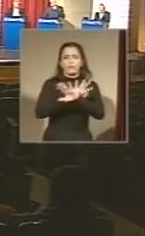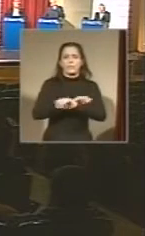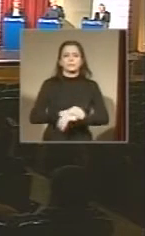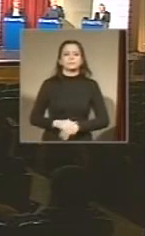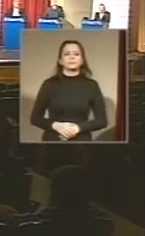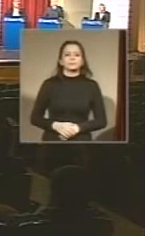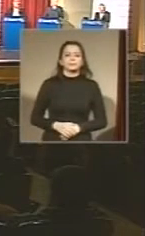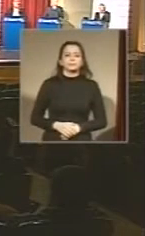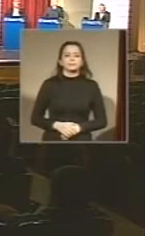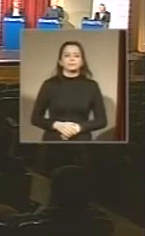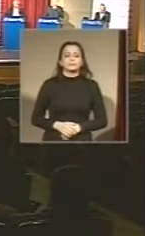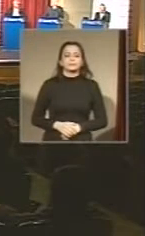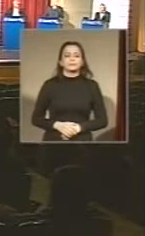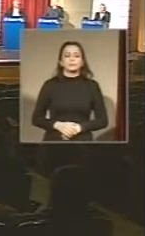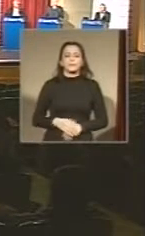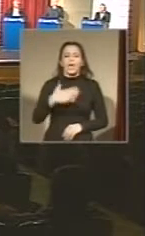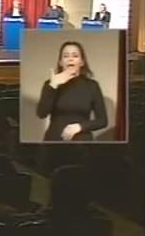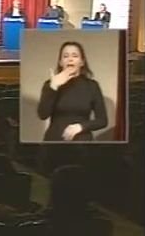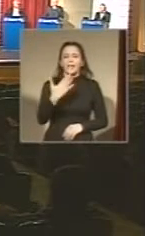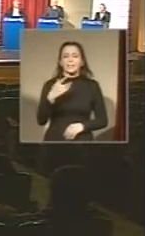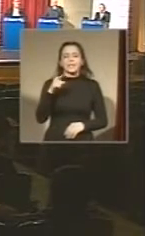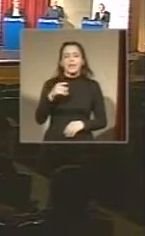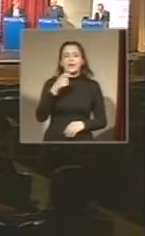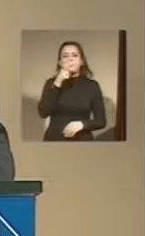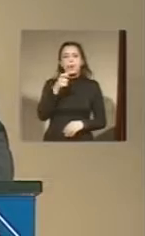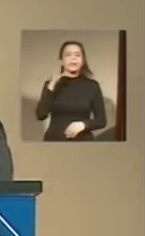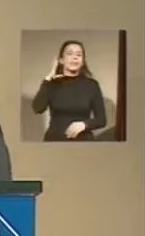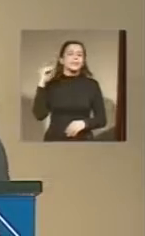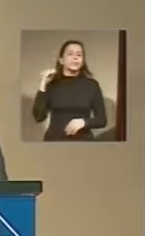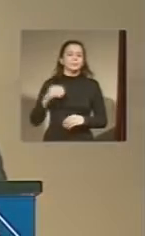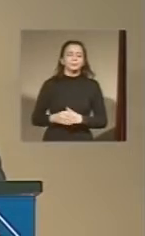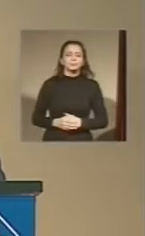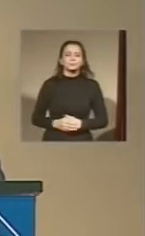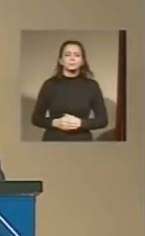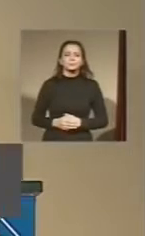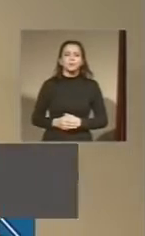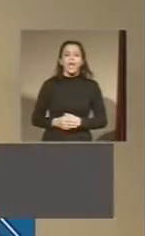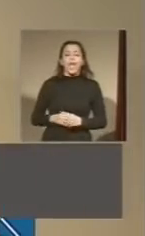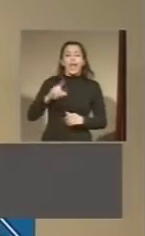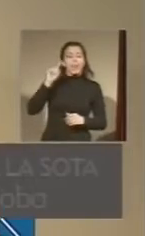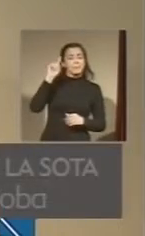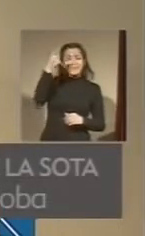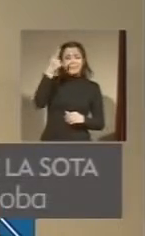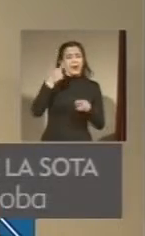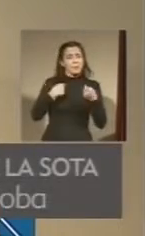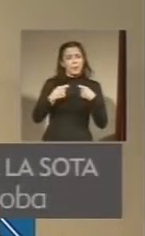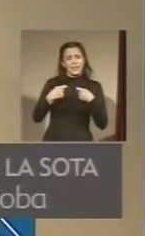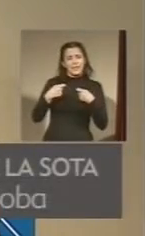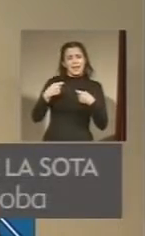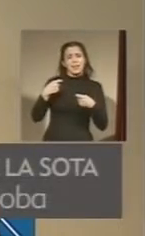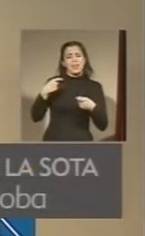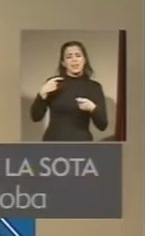Gracias. Cedemos la palabra a José Manuel de la Sota. La principal política social es el empleo.